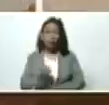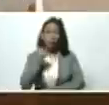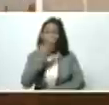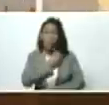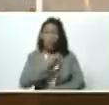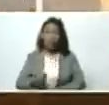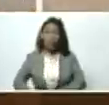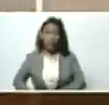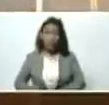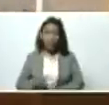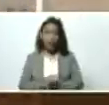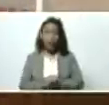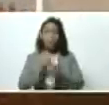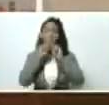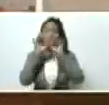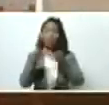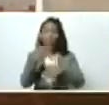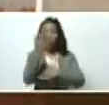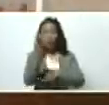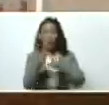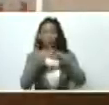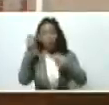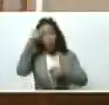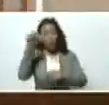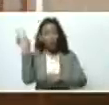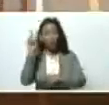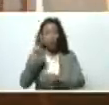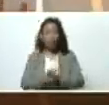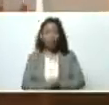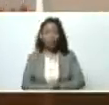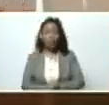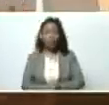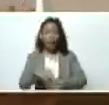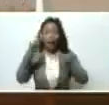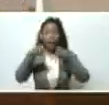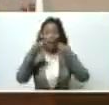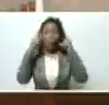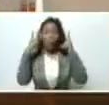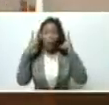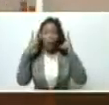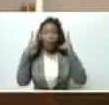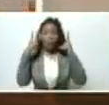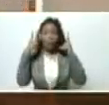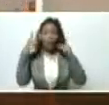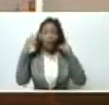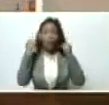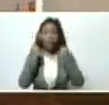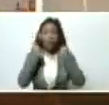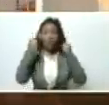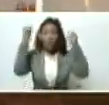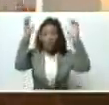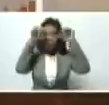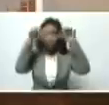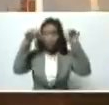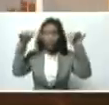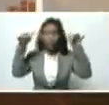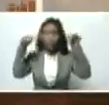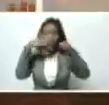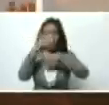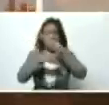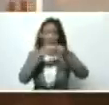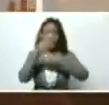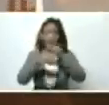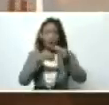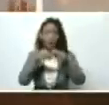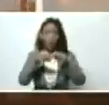un gran abrazo, muchas bendiciones para usted y todo el pueblo venezolano, aquí en La Guaira lamentablemente la lluvia generaron